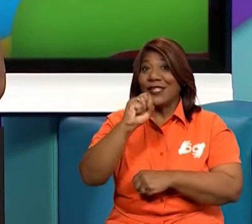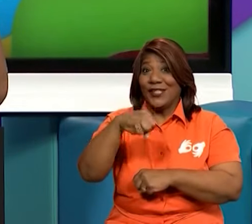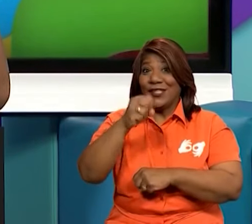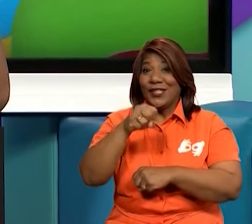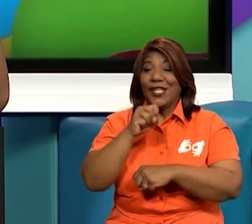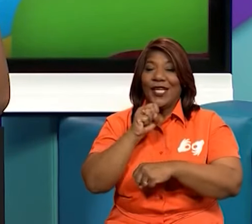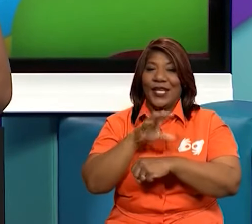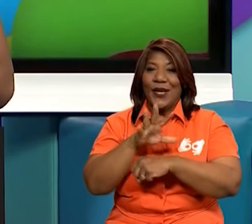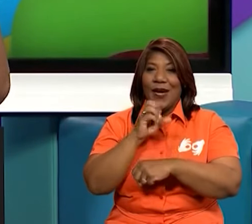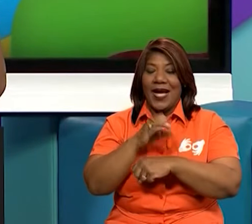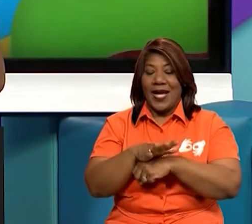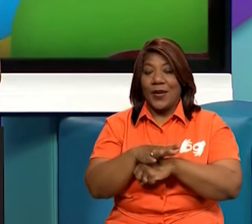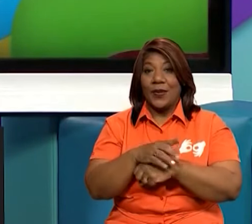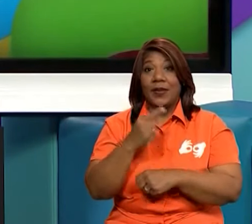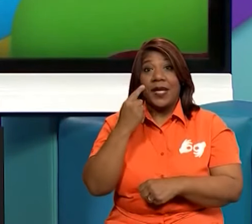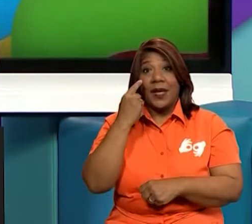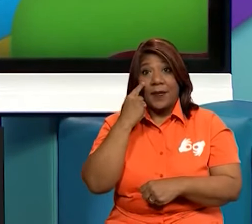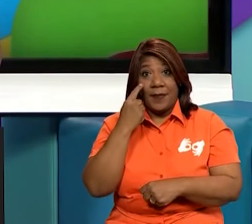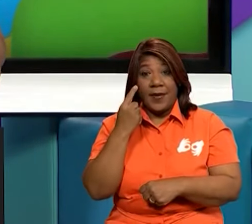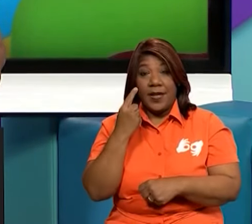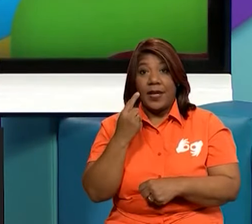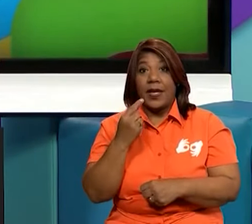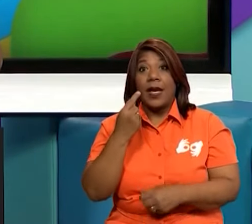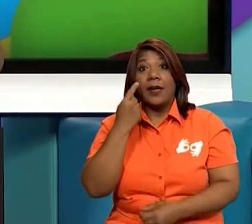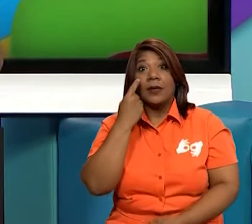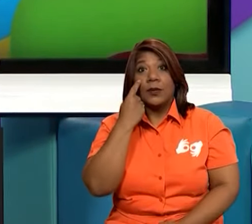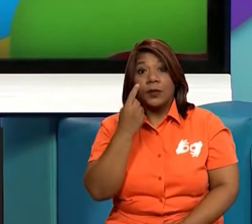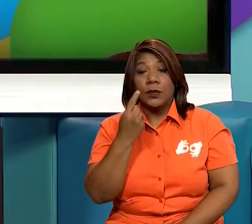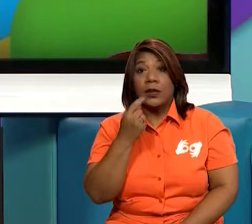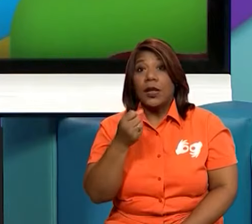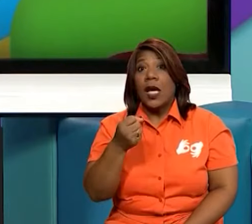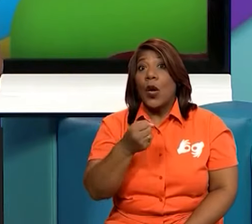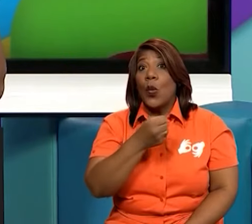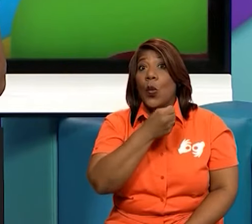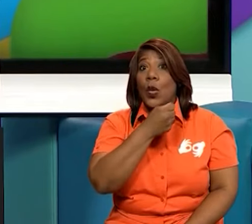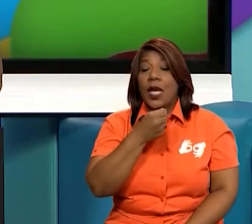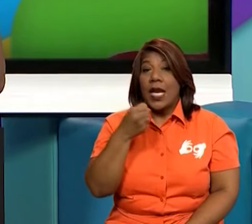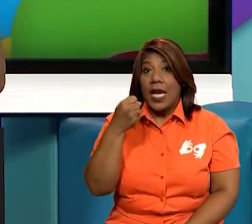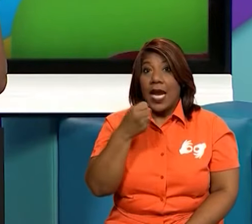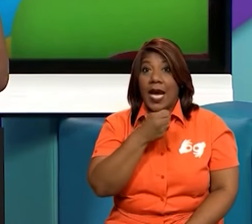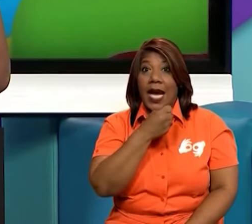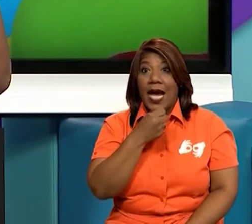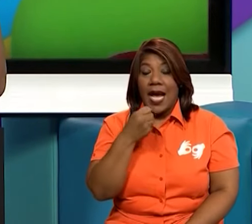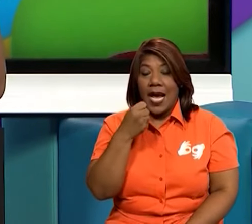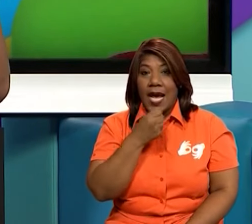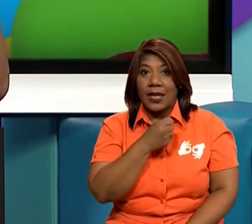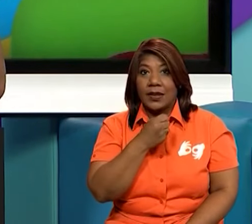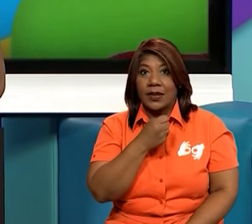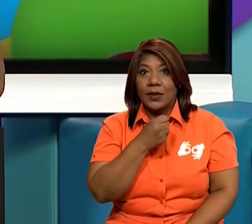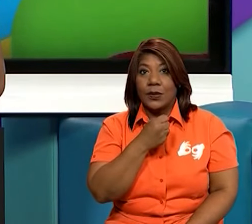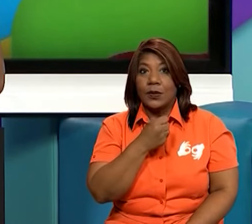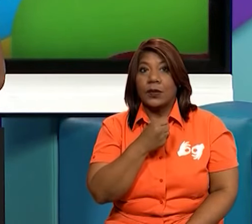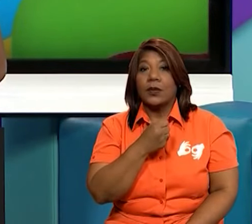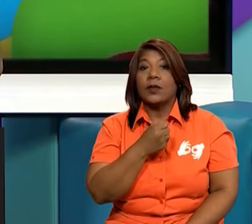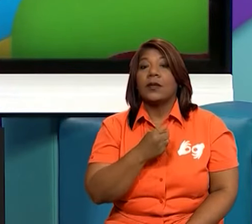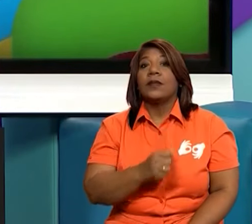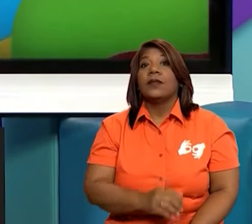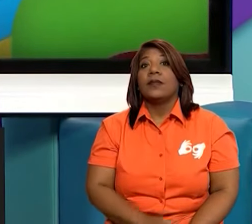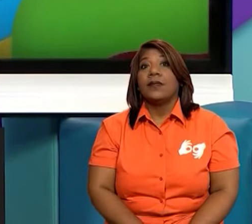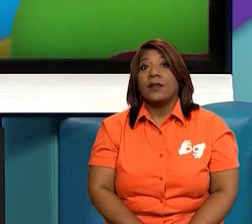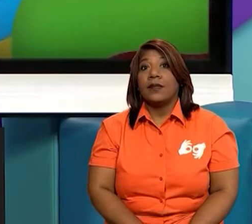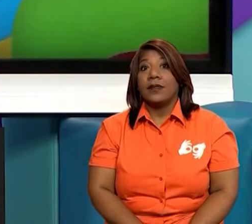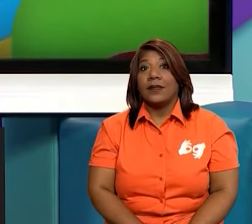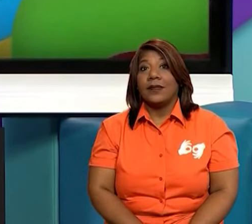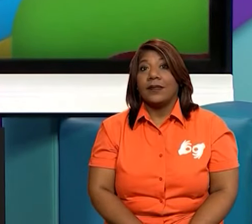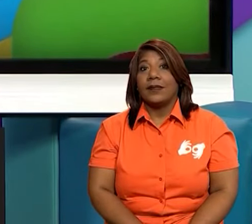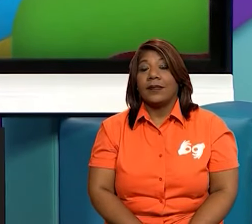razonables. Y para eso les traigo una pequeña canción. Vamos a ver. Vamos a hacer así. La